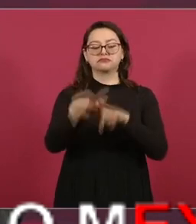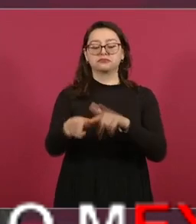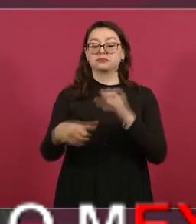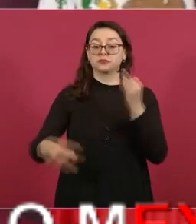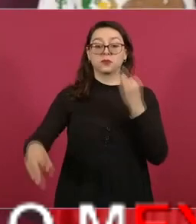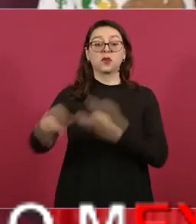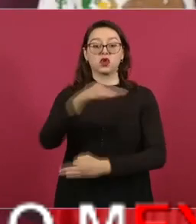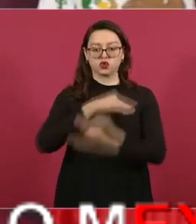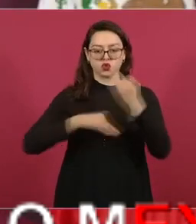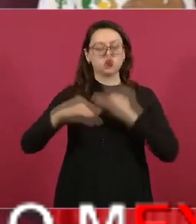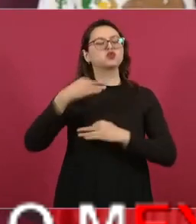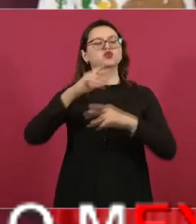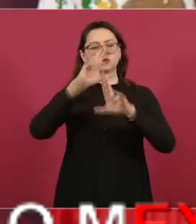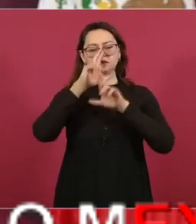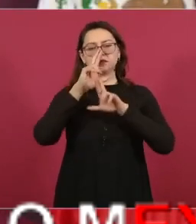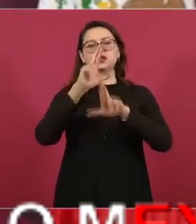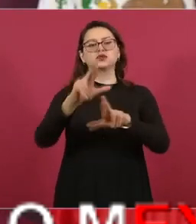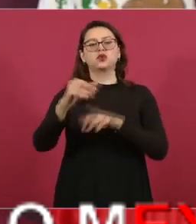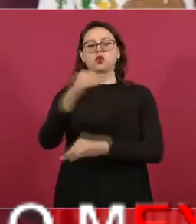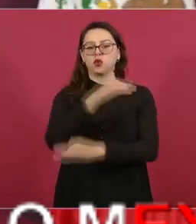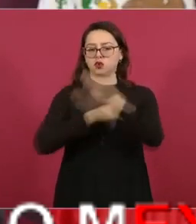pero le vamos a dar preferencia